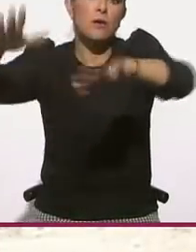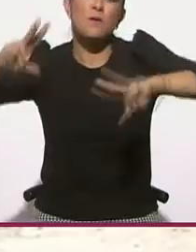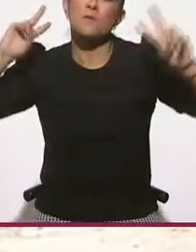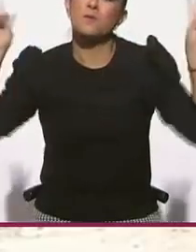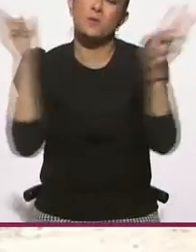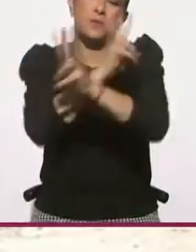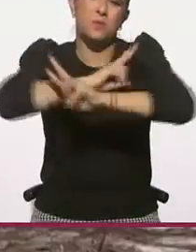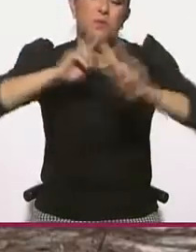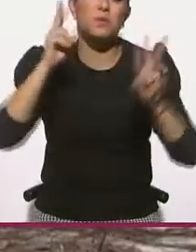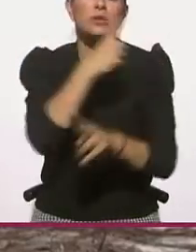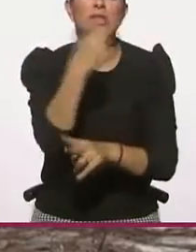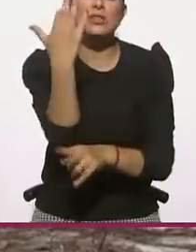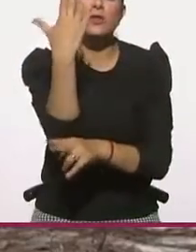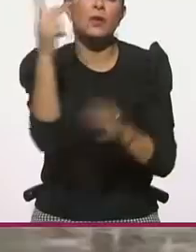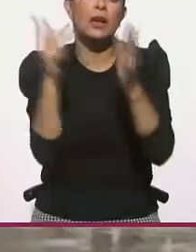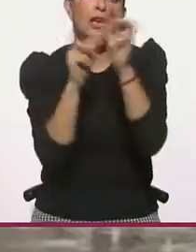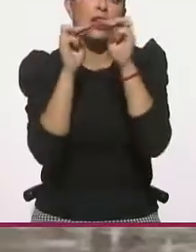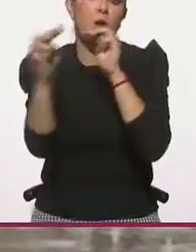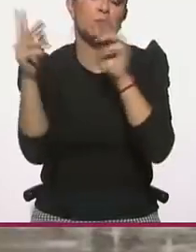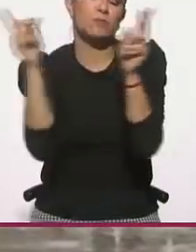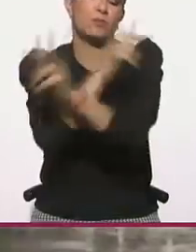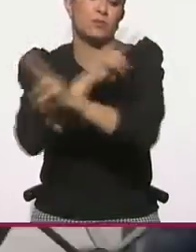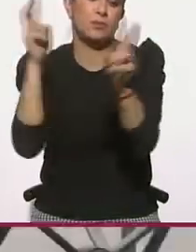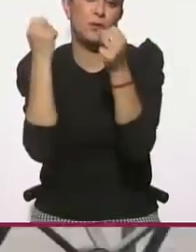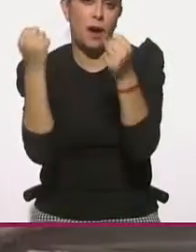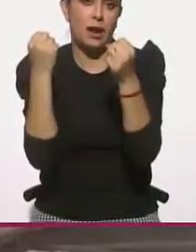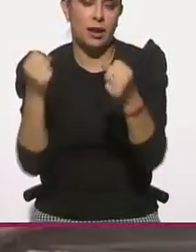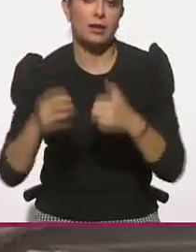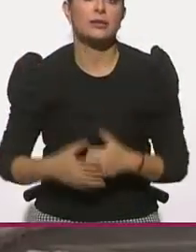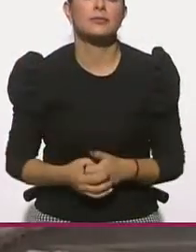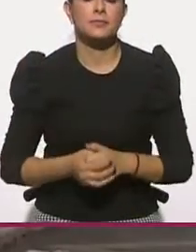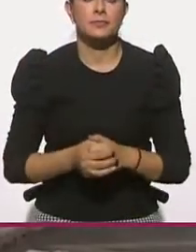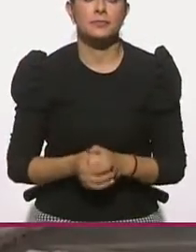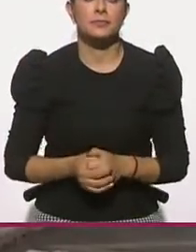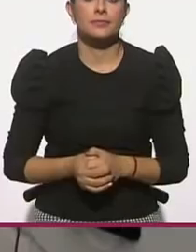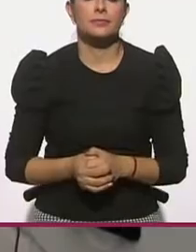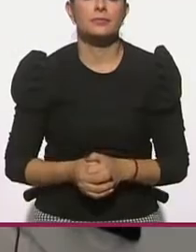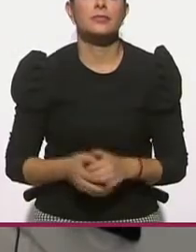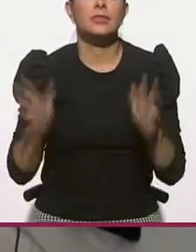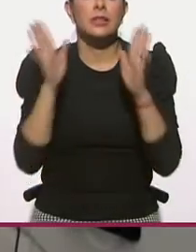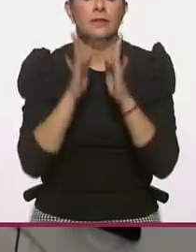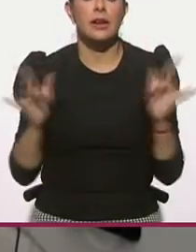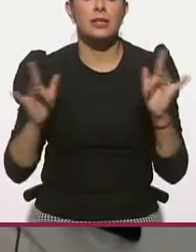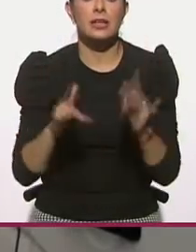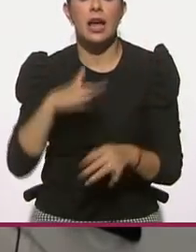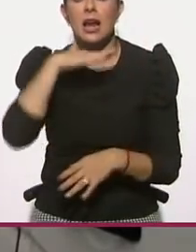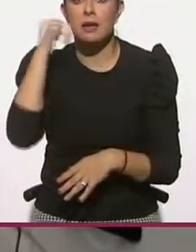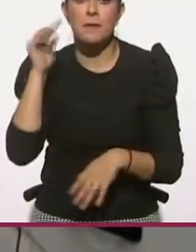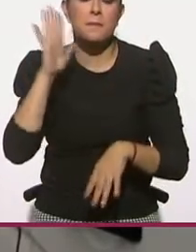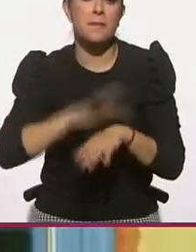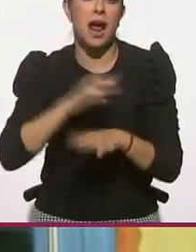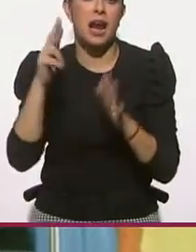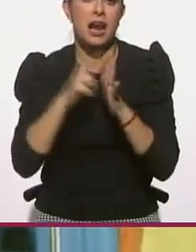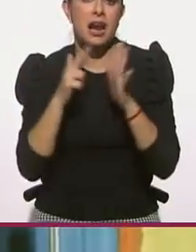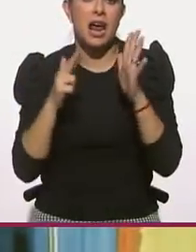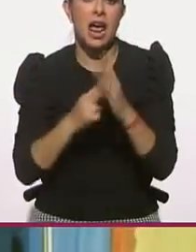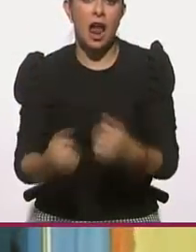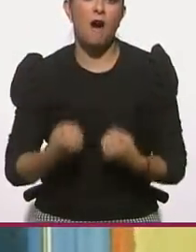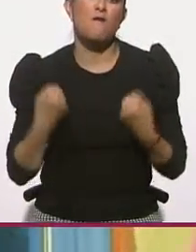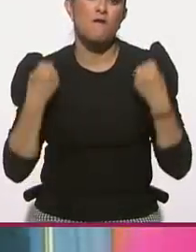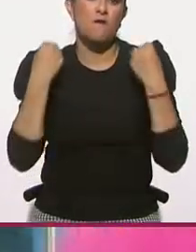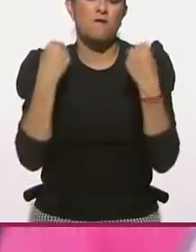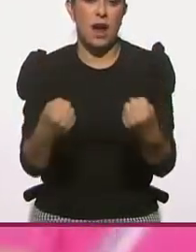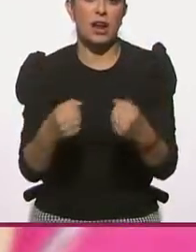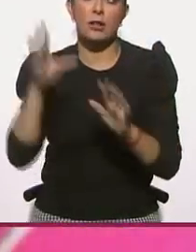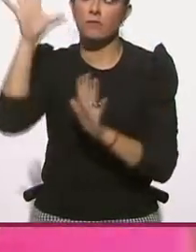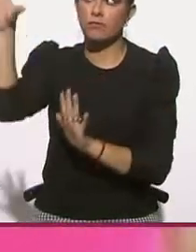vientos de hasta 150 kilómetros por hora. En la internacional, Francia y Alemania endurecen sus medidas sanitarias, siguiendo